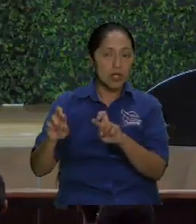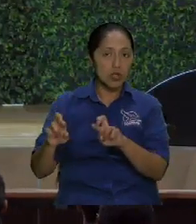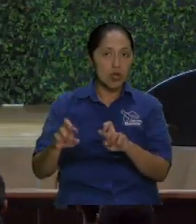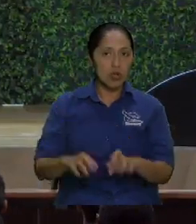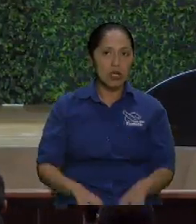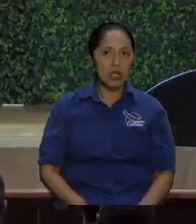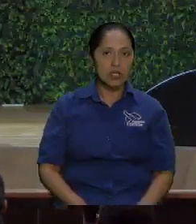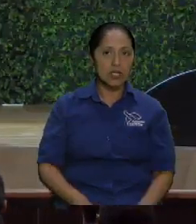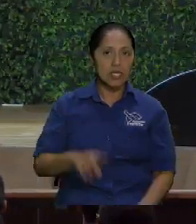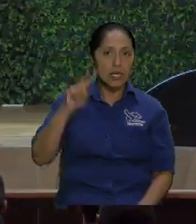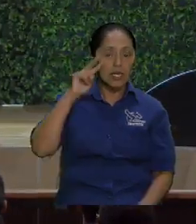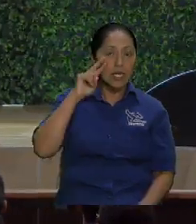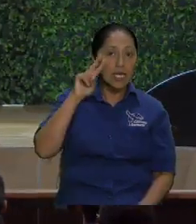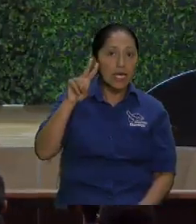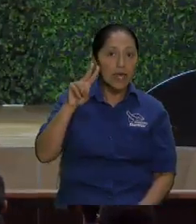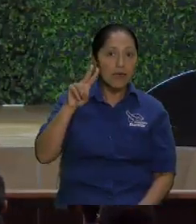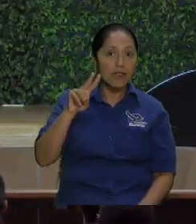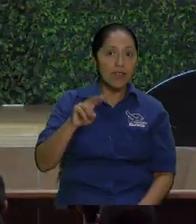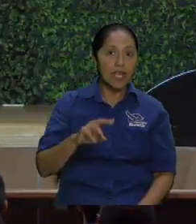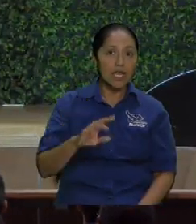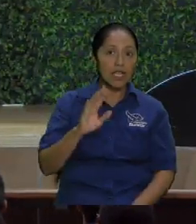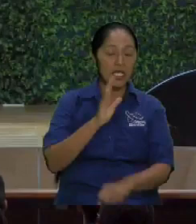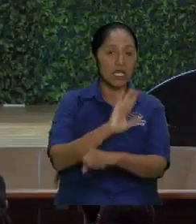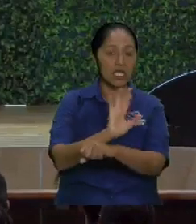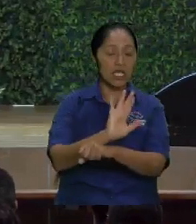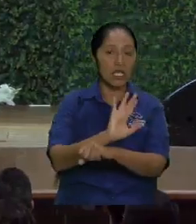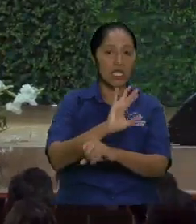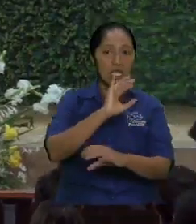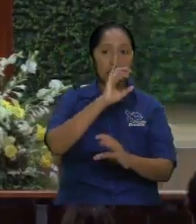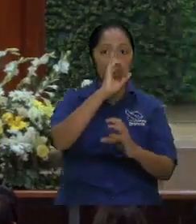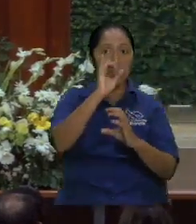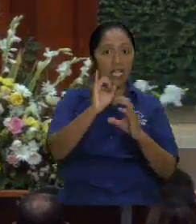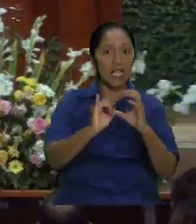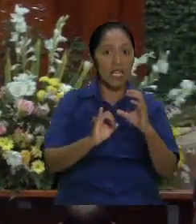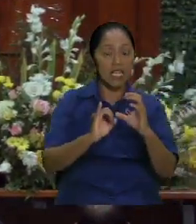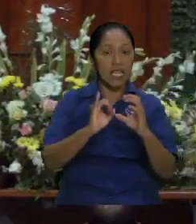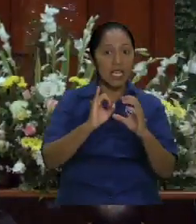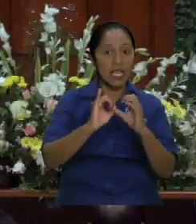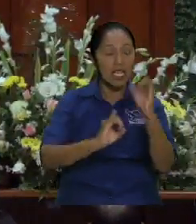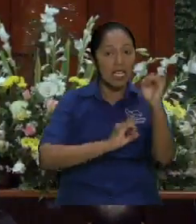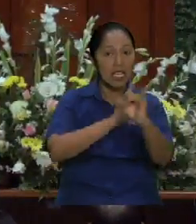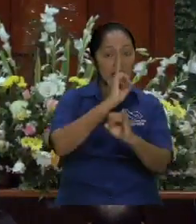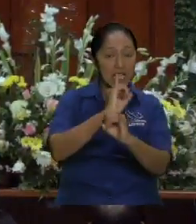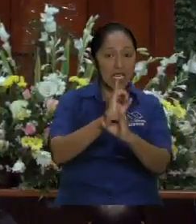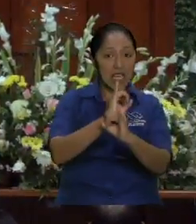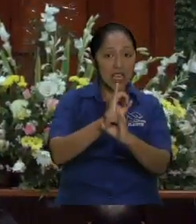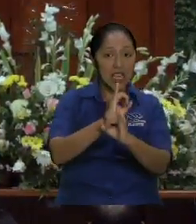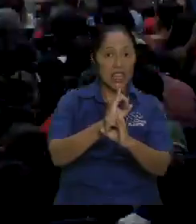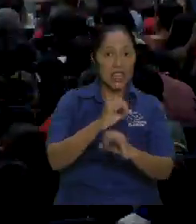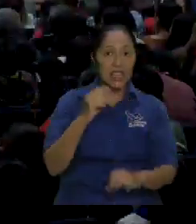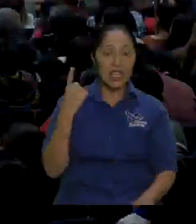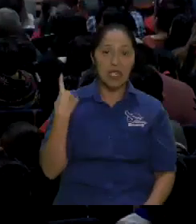grupo porque no se les ha quitado todavía de la mente que no se trata de grupo sino que de alabar a Dios